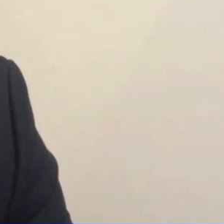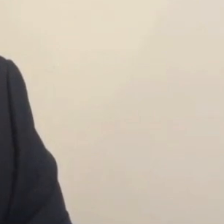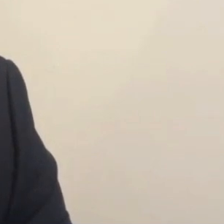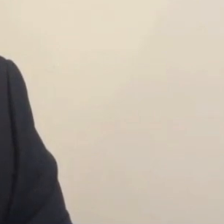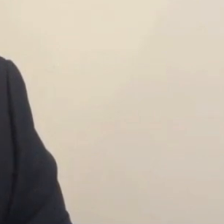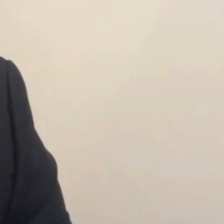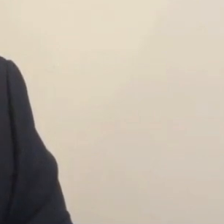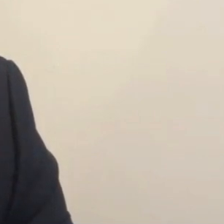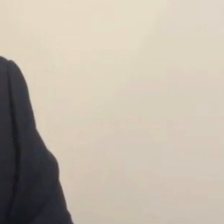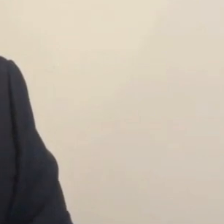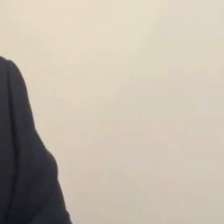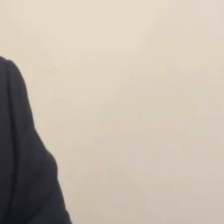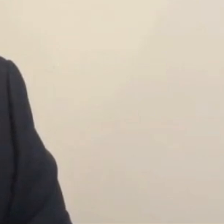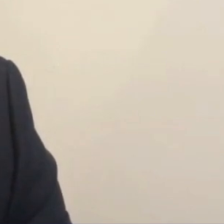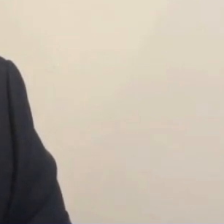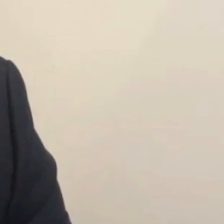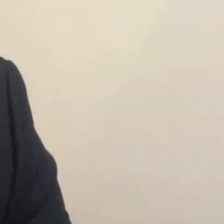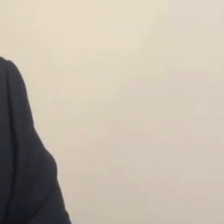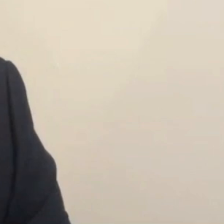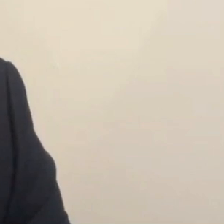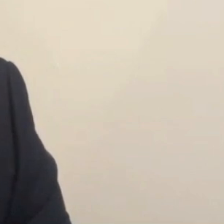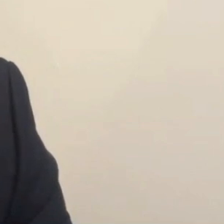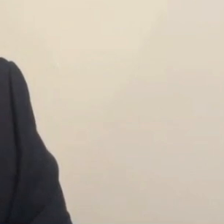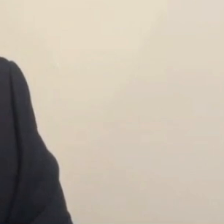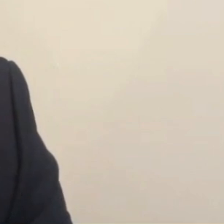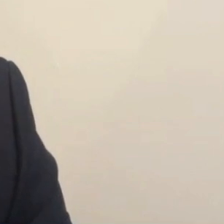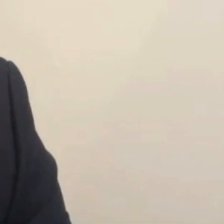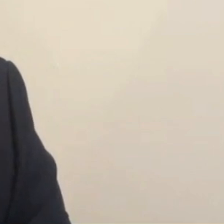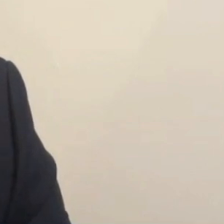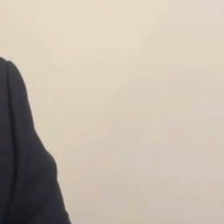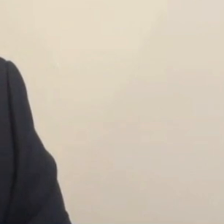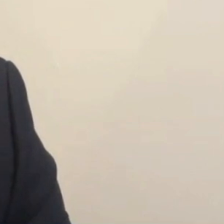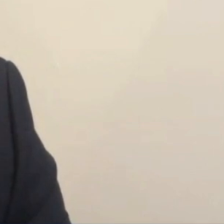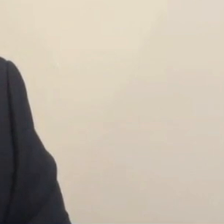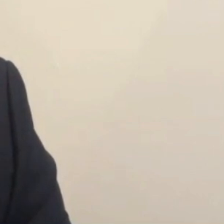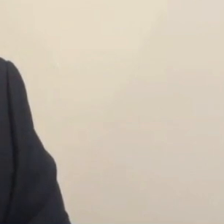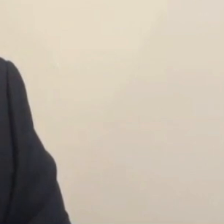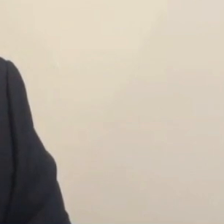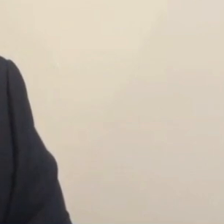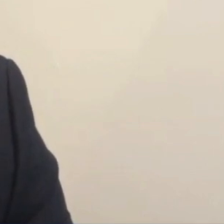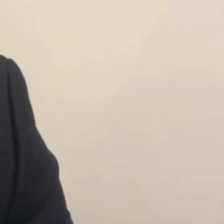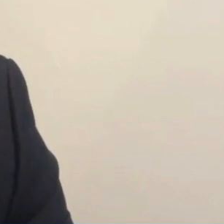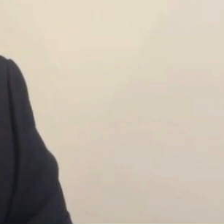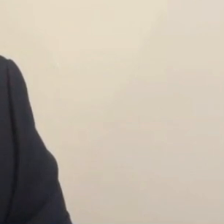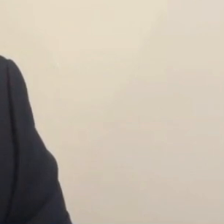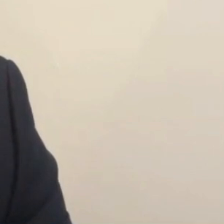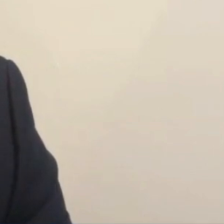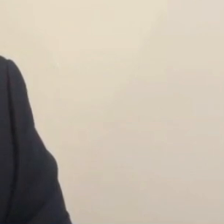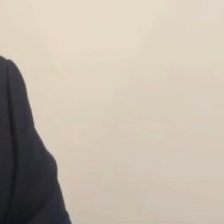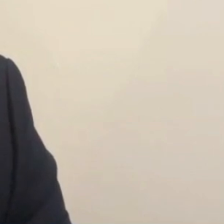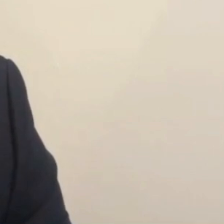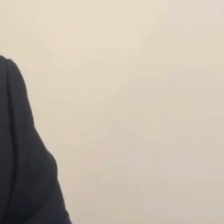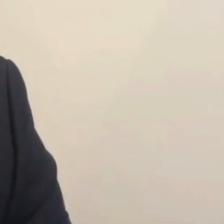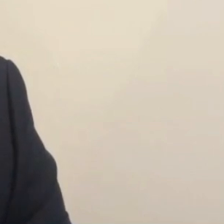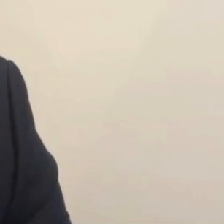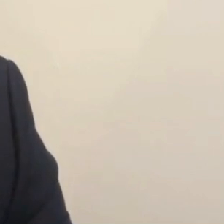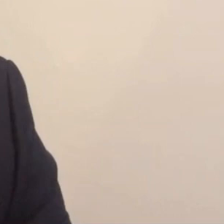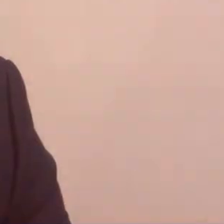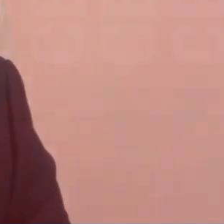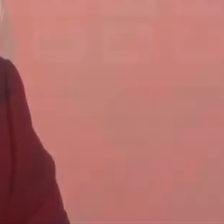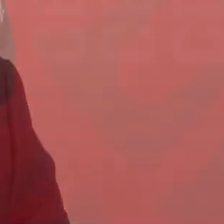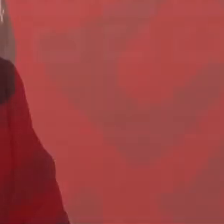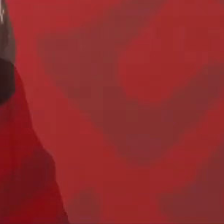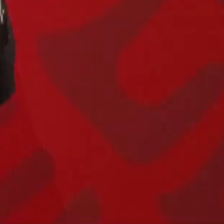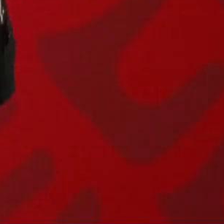de respaldar al presidente de Perú, al presidente Castillo, de esos que quieren tumbarlo